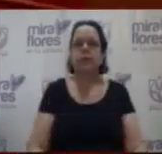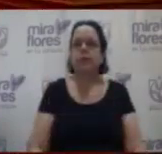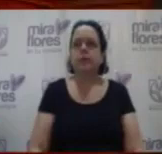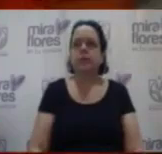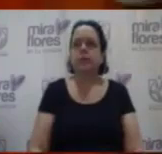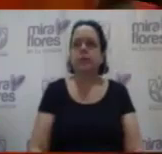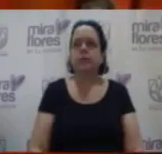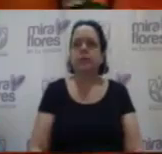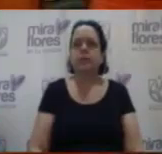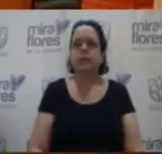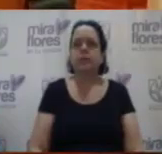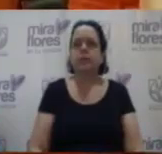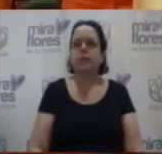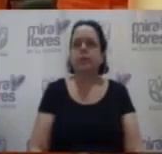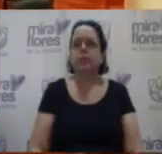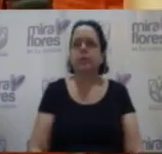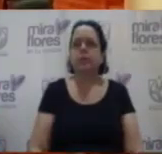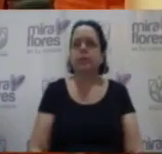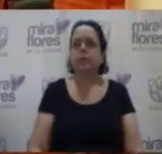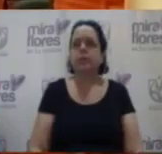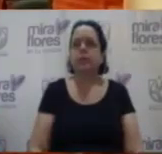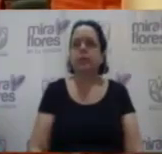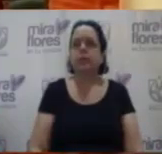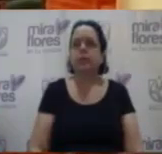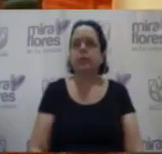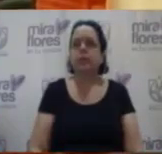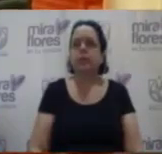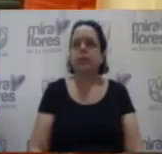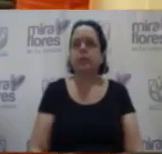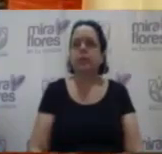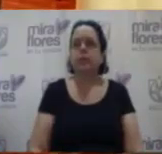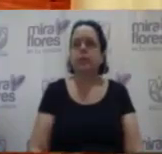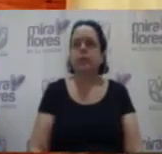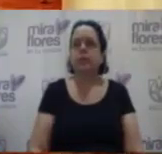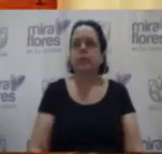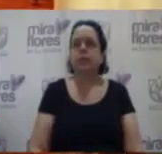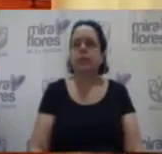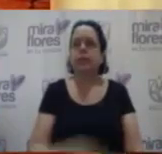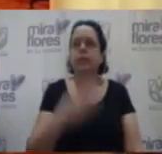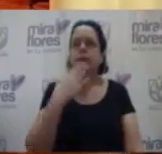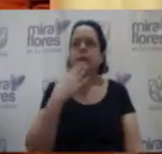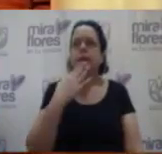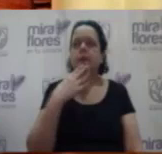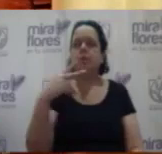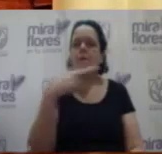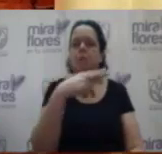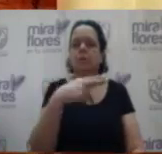Sí, regidor, última intervención. Gracias por la interrupción.